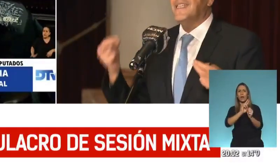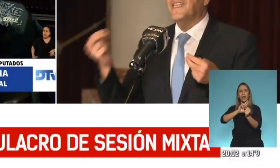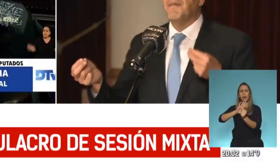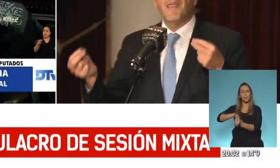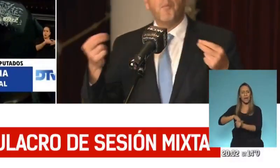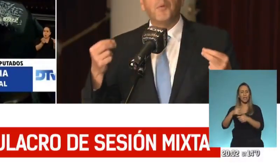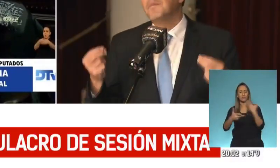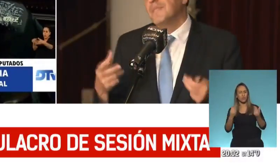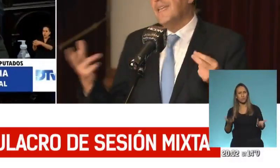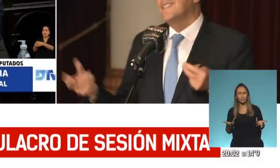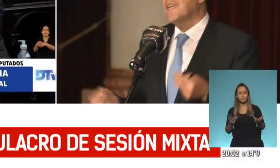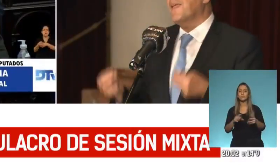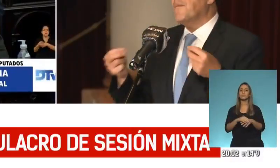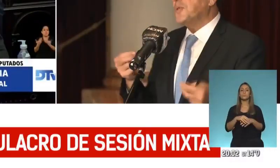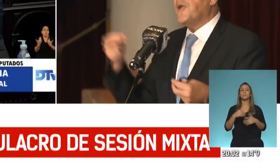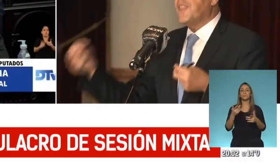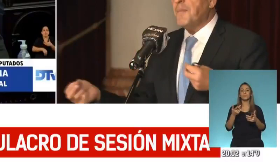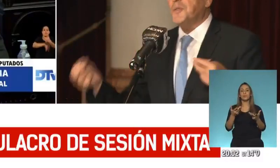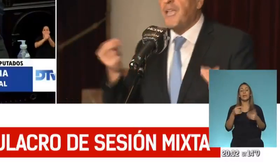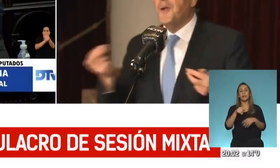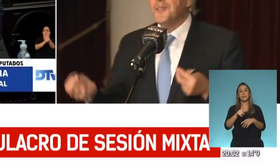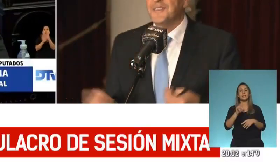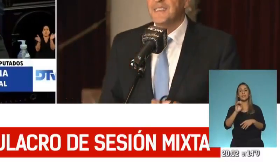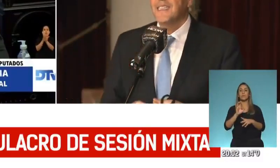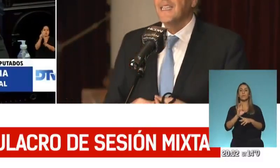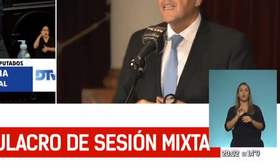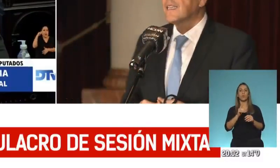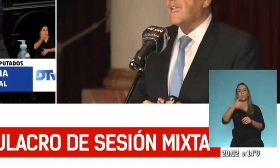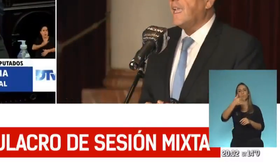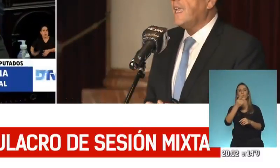el sistema se llama demuteo y desmuteo,